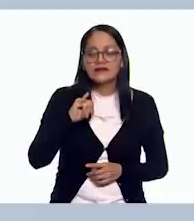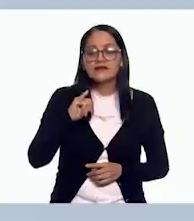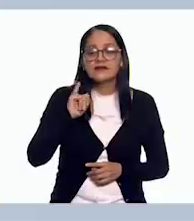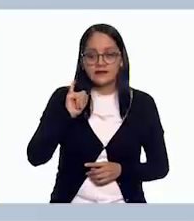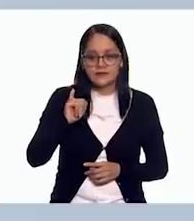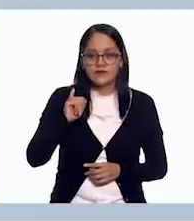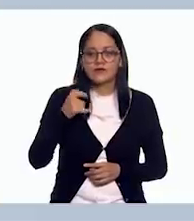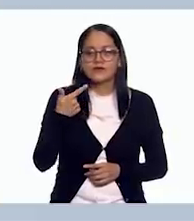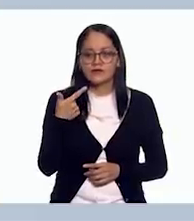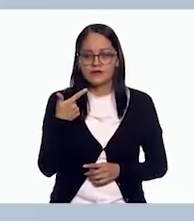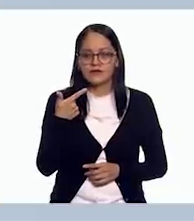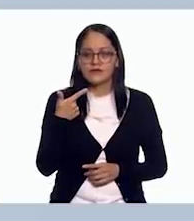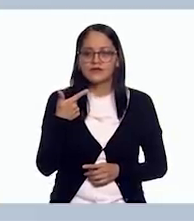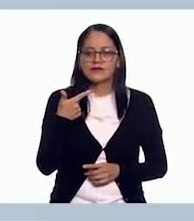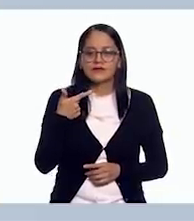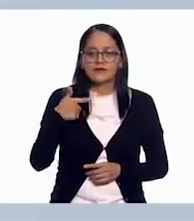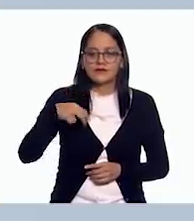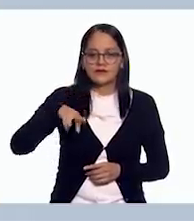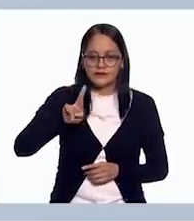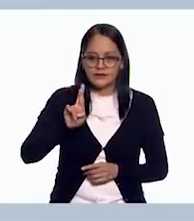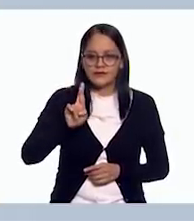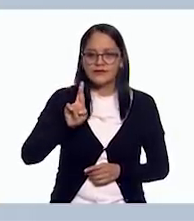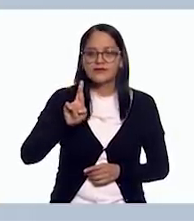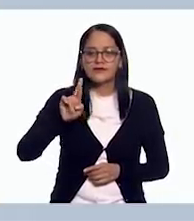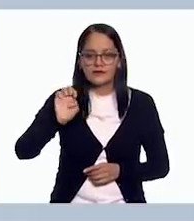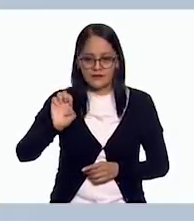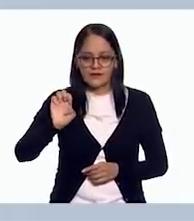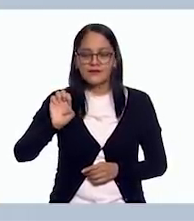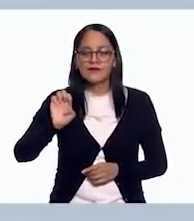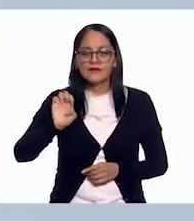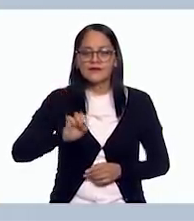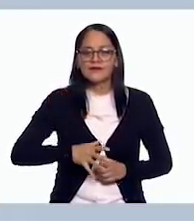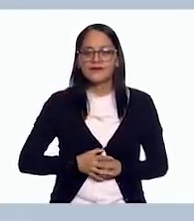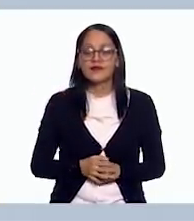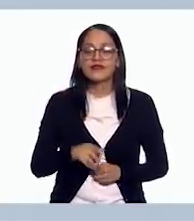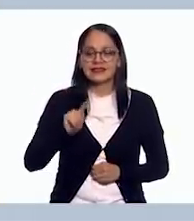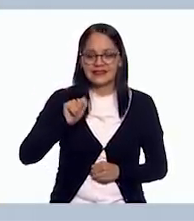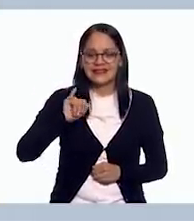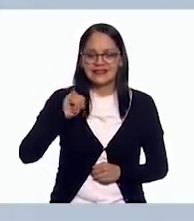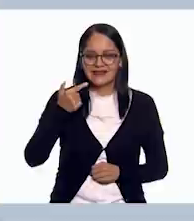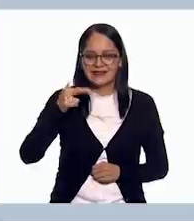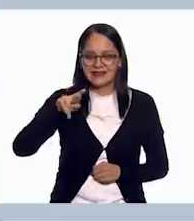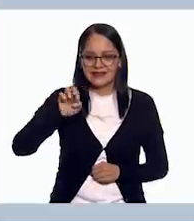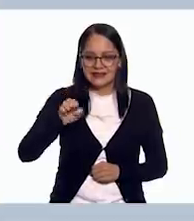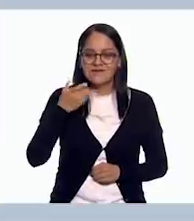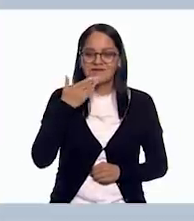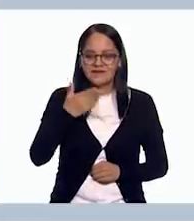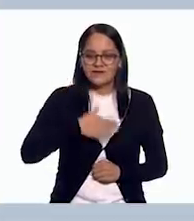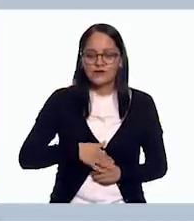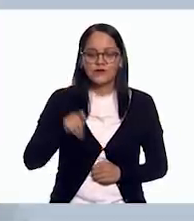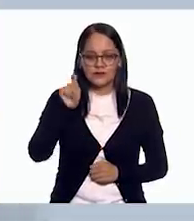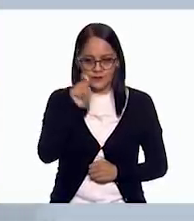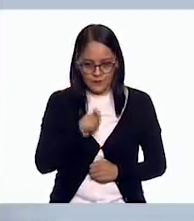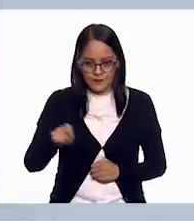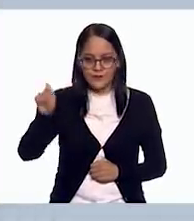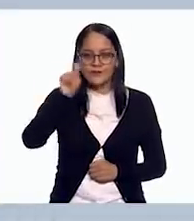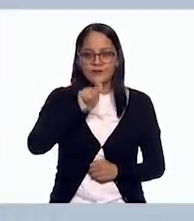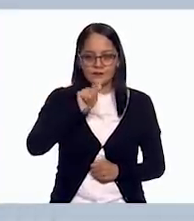la i, la g. La g. La r y la e. e. Tigre. Muy bien. Vamos a encerrarla.